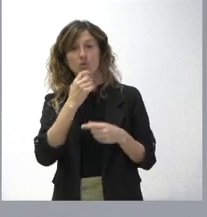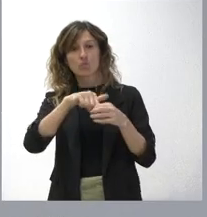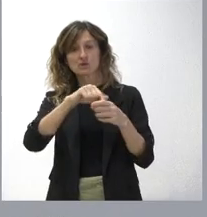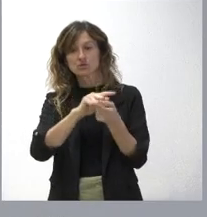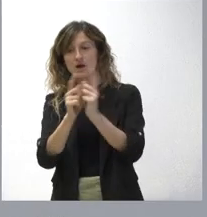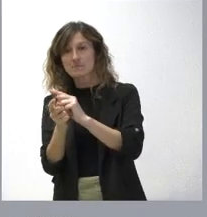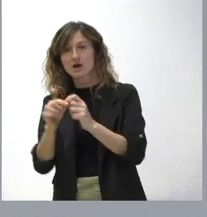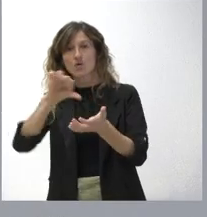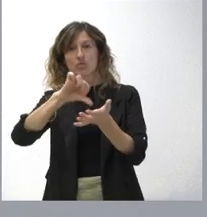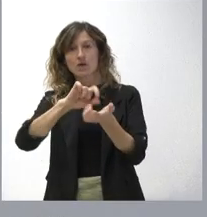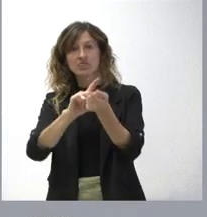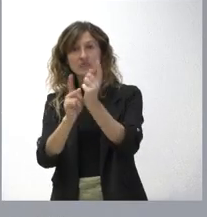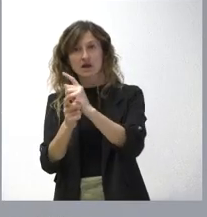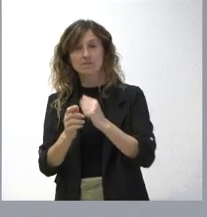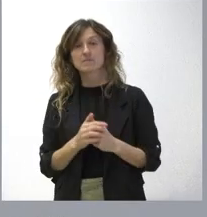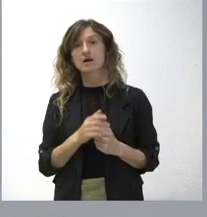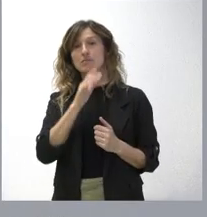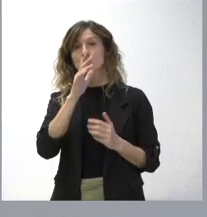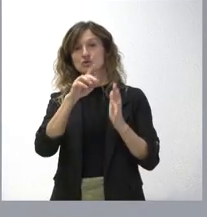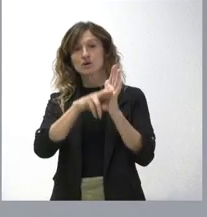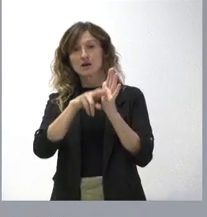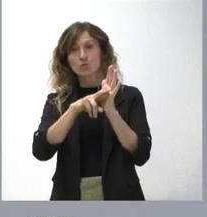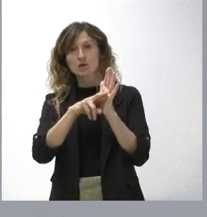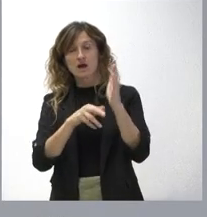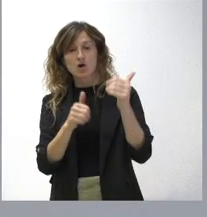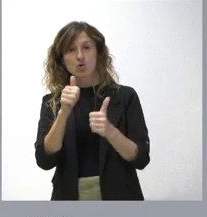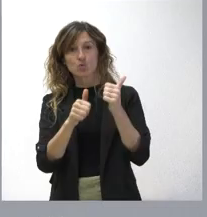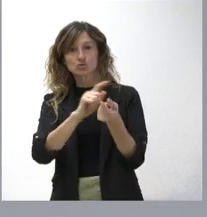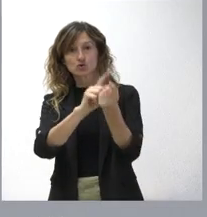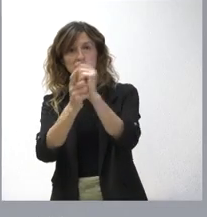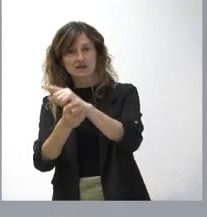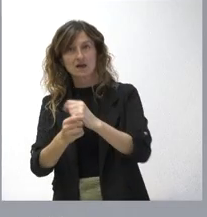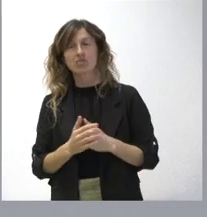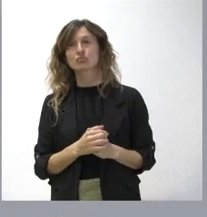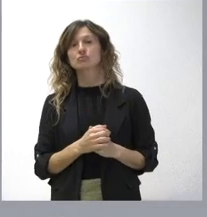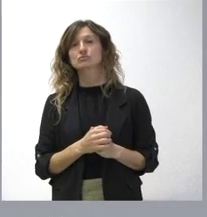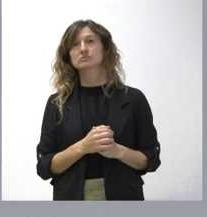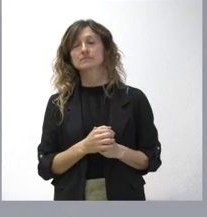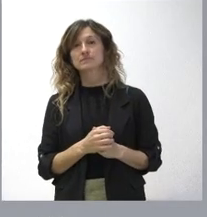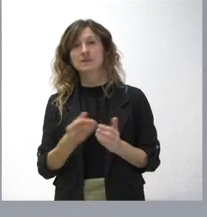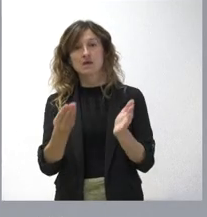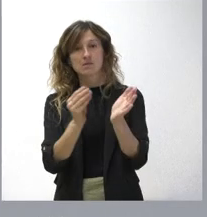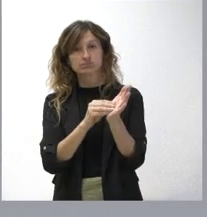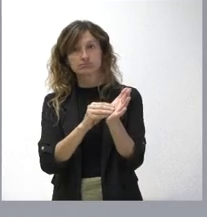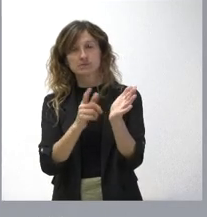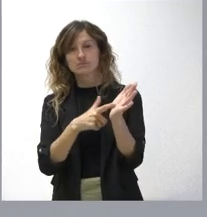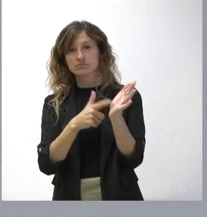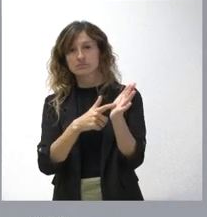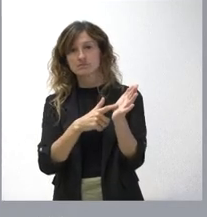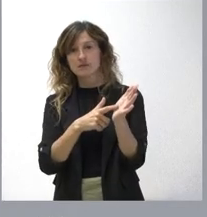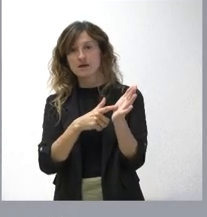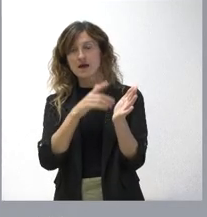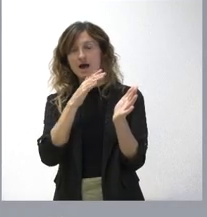o de localidad y por ello se regula el concurso de traslados. Se contempla expresamente, a diferencia de la ley actual,